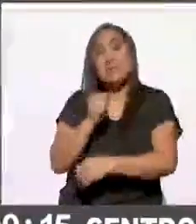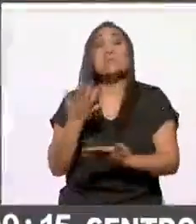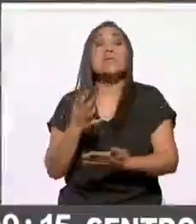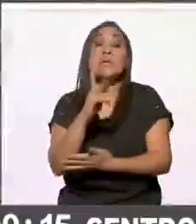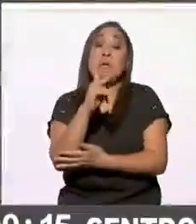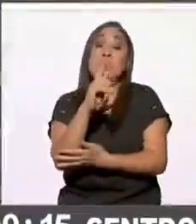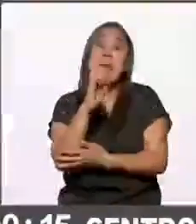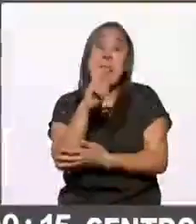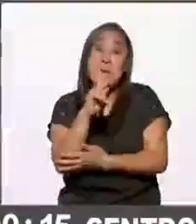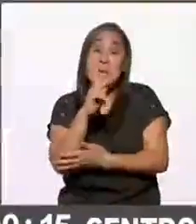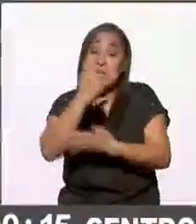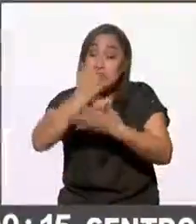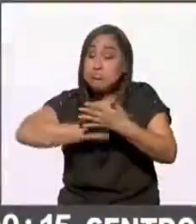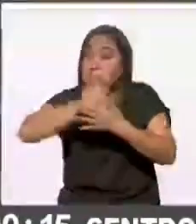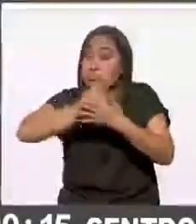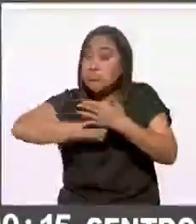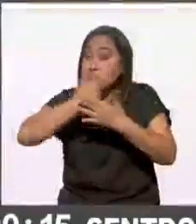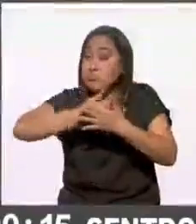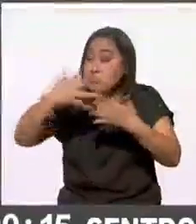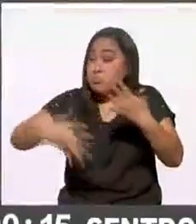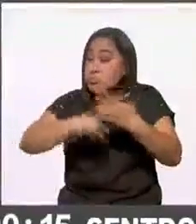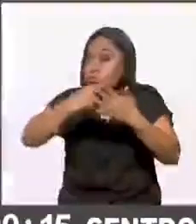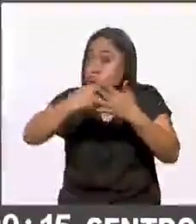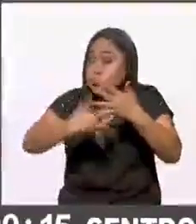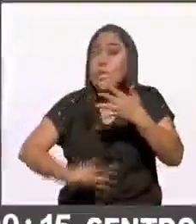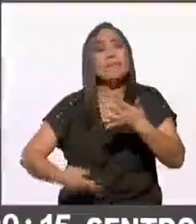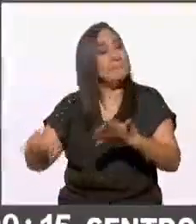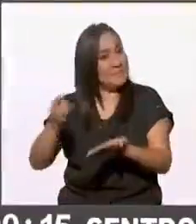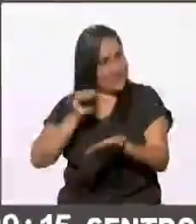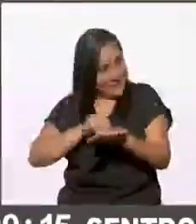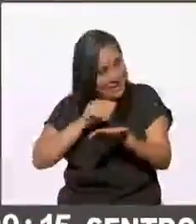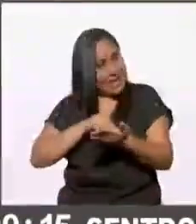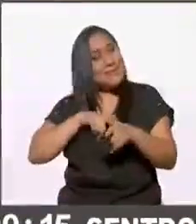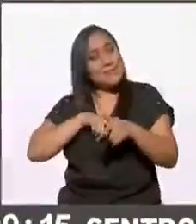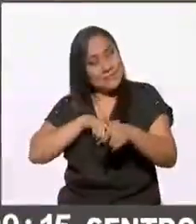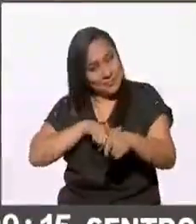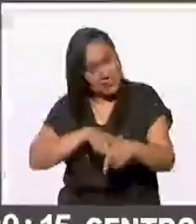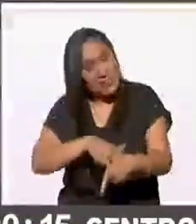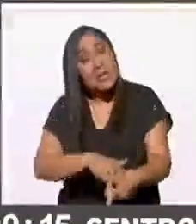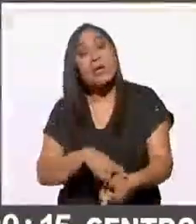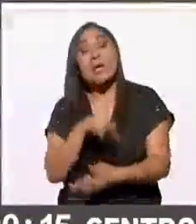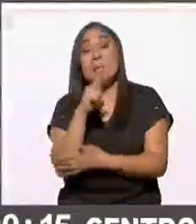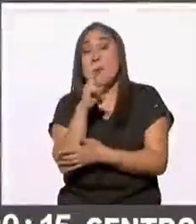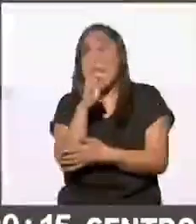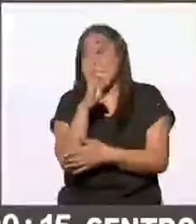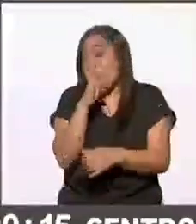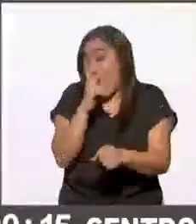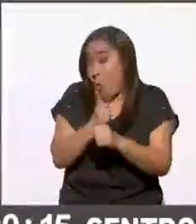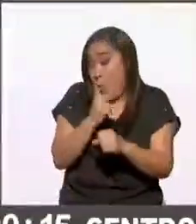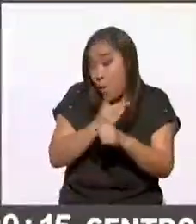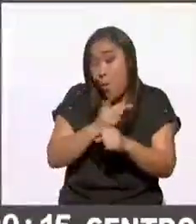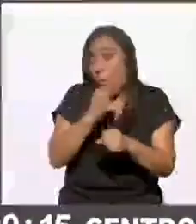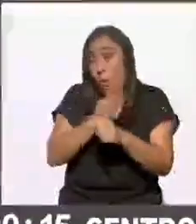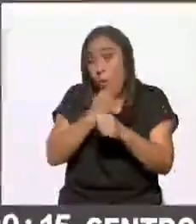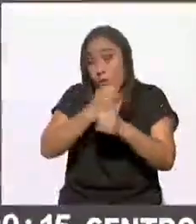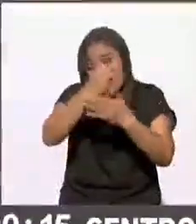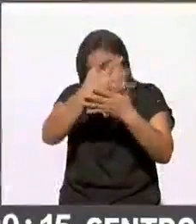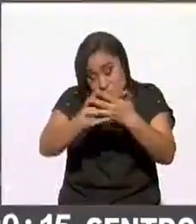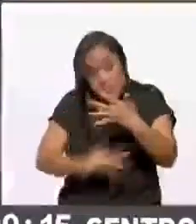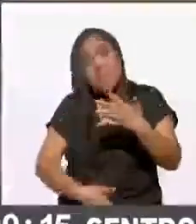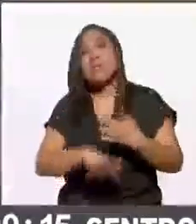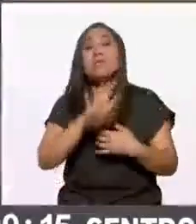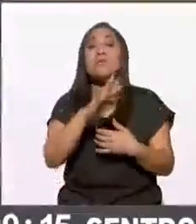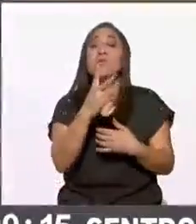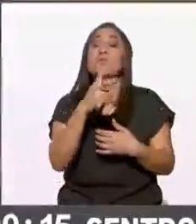sigue entonces hay que tomar en cuenta esto ahorita los resultados del PREP hasta este momento arrojan el 52